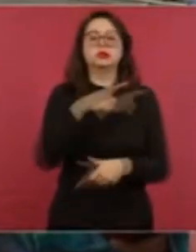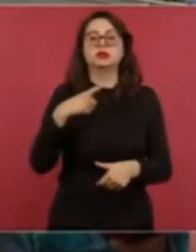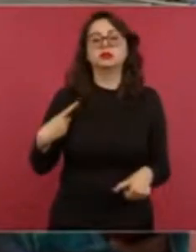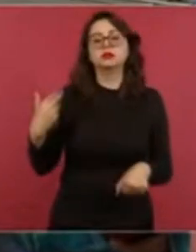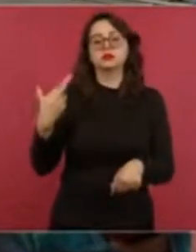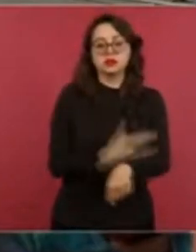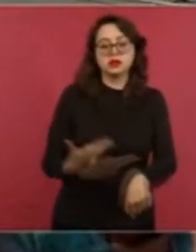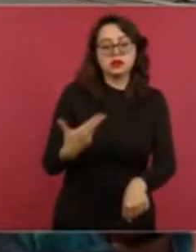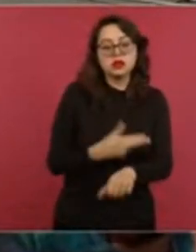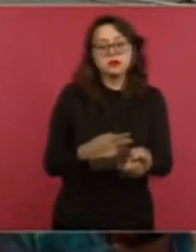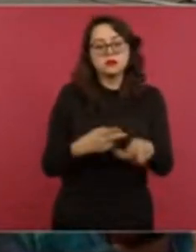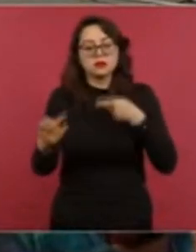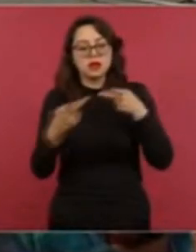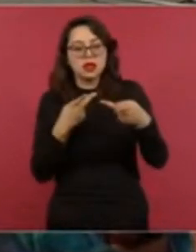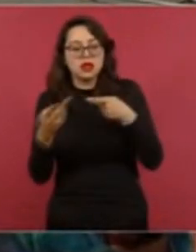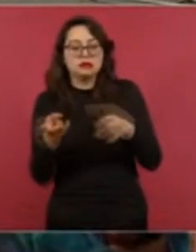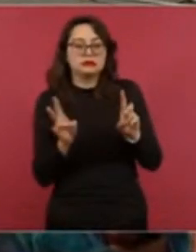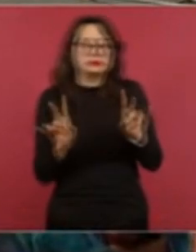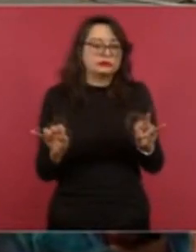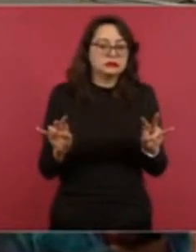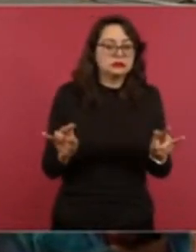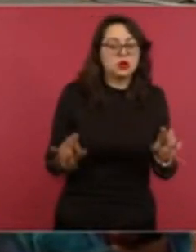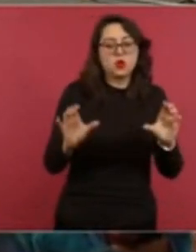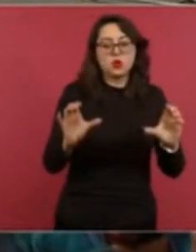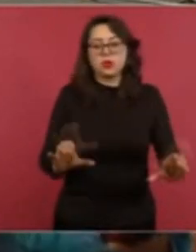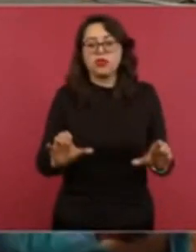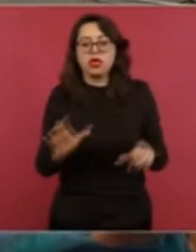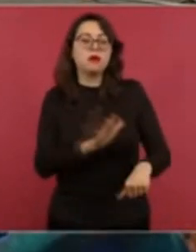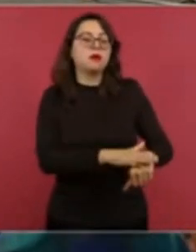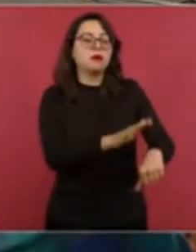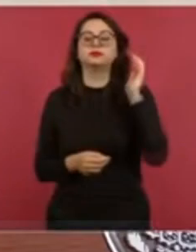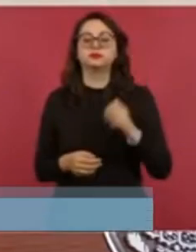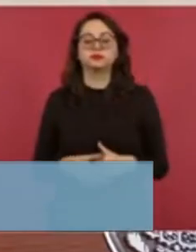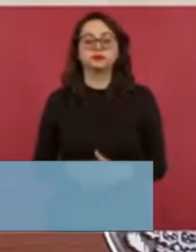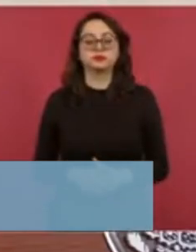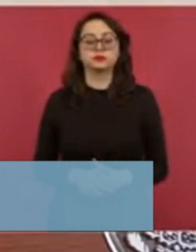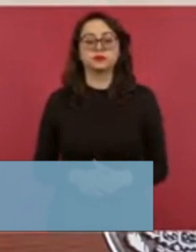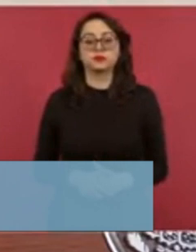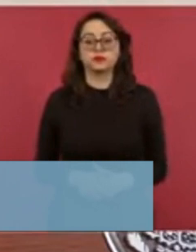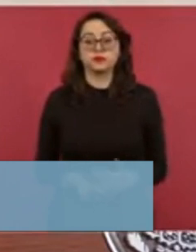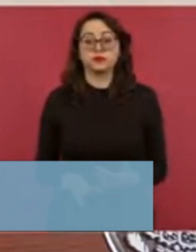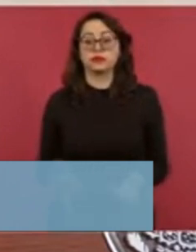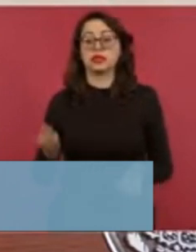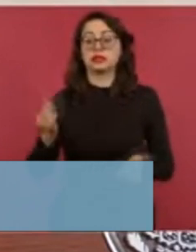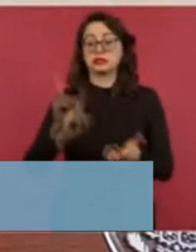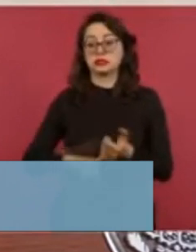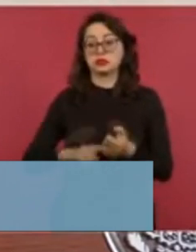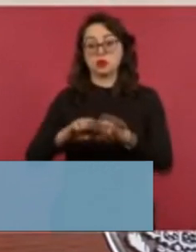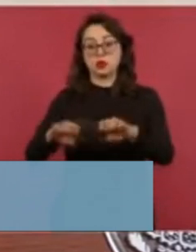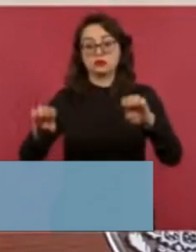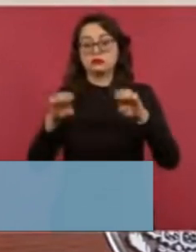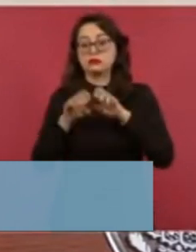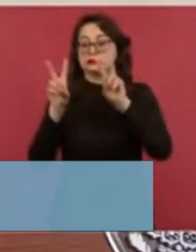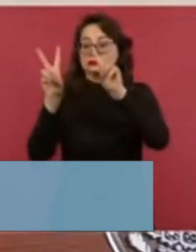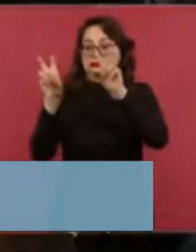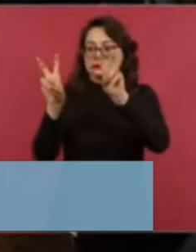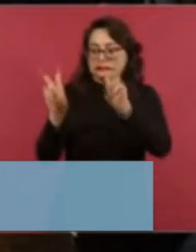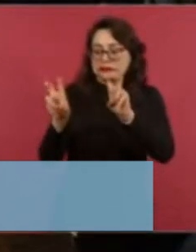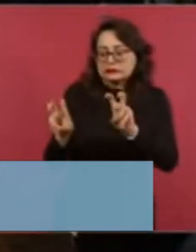Protección Civil, Laura Velázquez Alzúa, para atender a la población afectada. Estamos pendientes